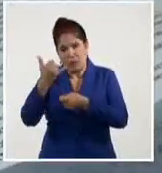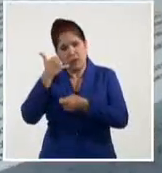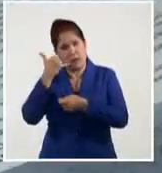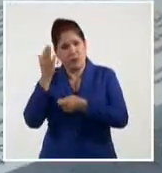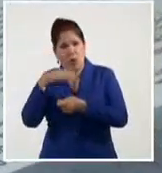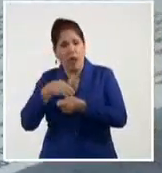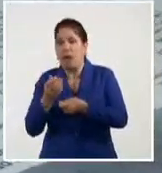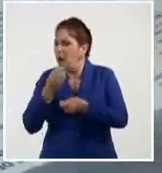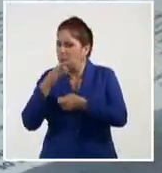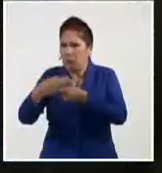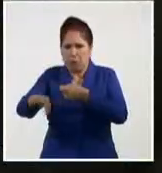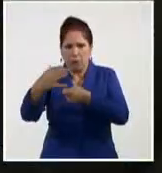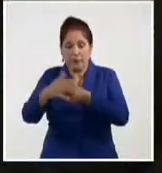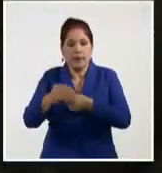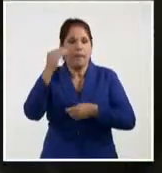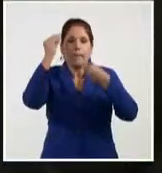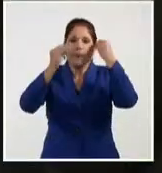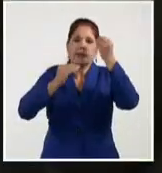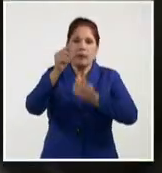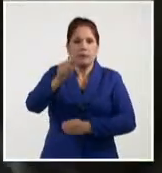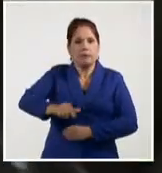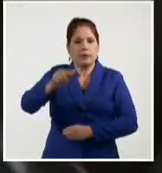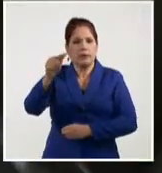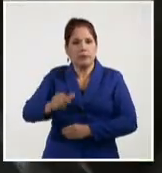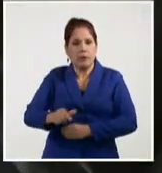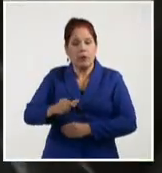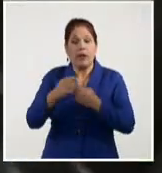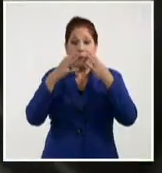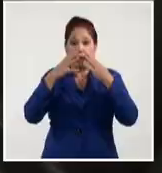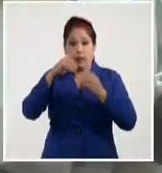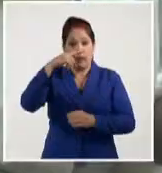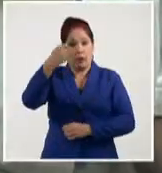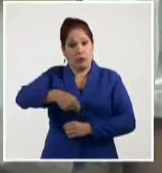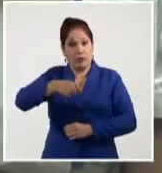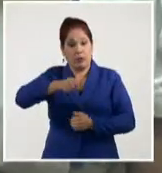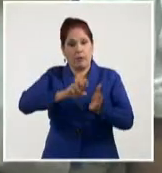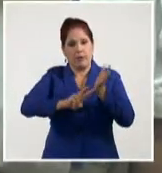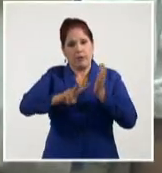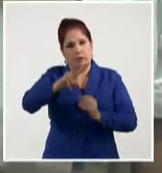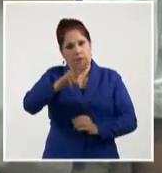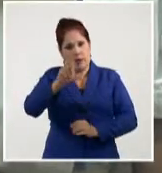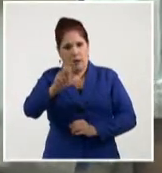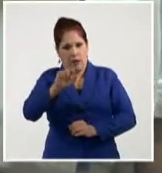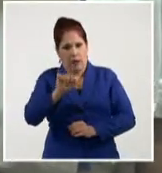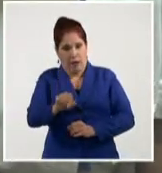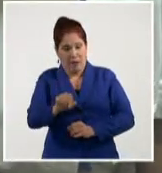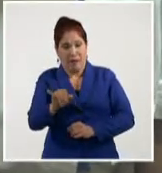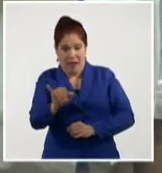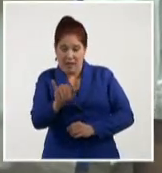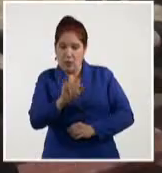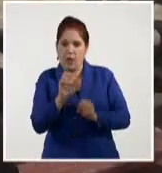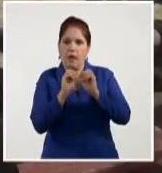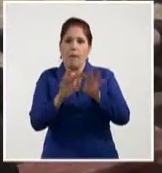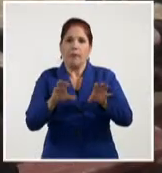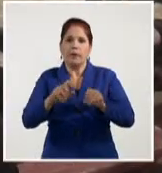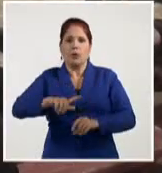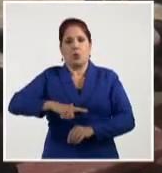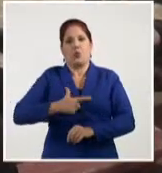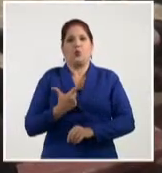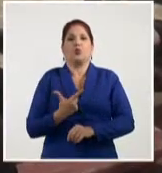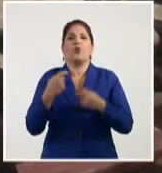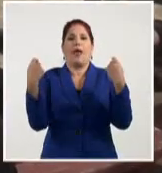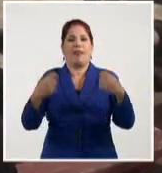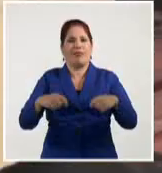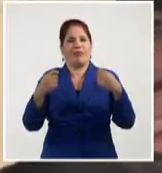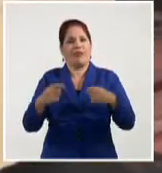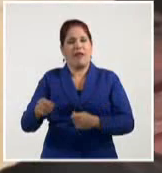clientes es una máxima que han hecho suya las instituciones jurídicas de Villaclara y por eso apuestan por fomentar la cultura que demanda